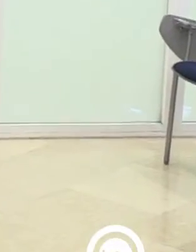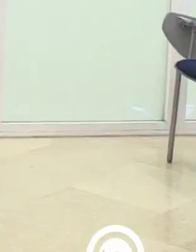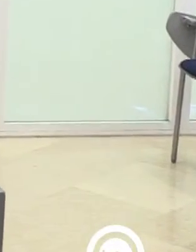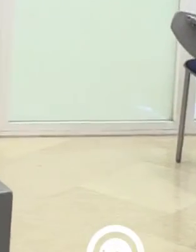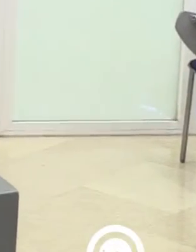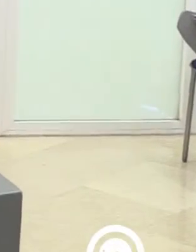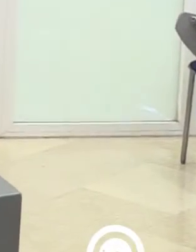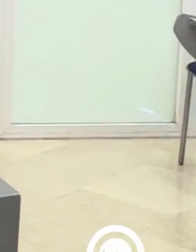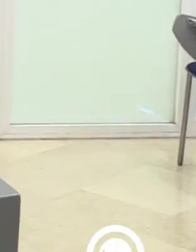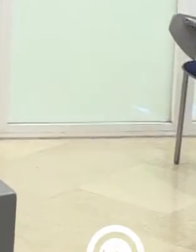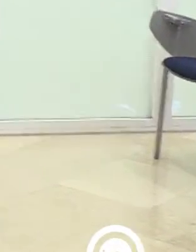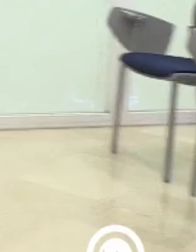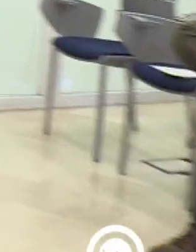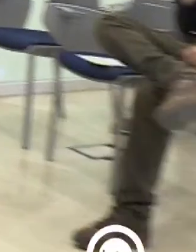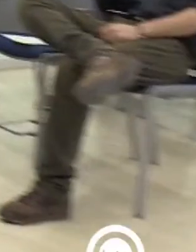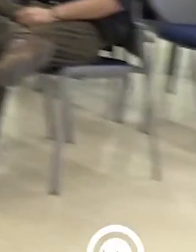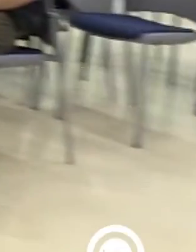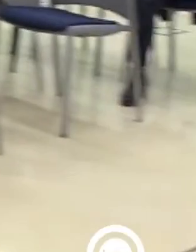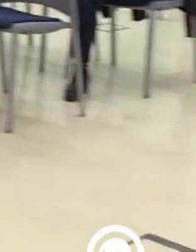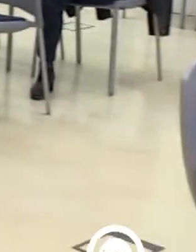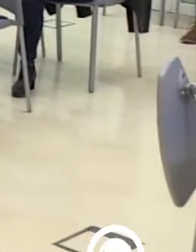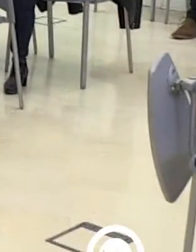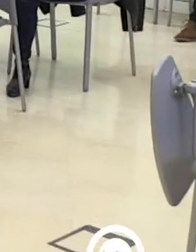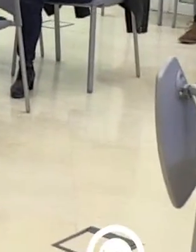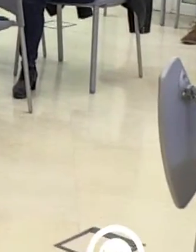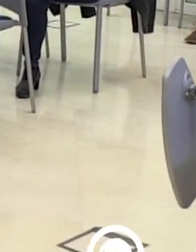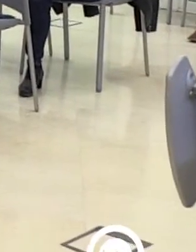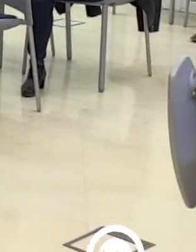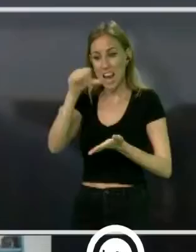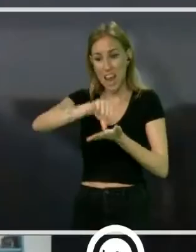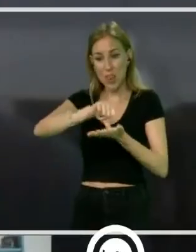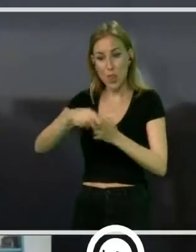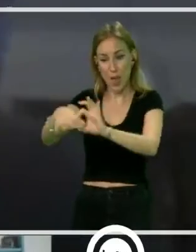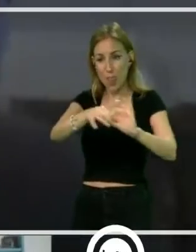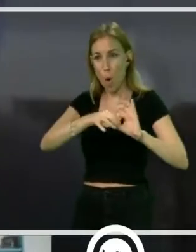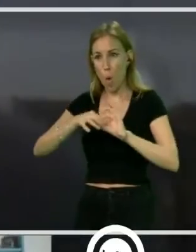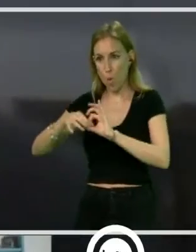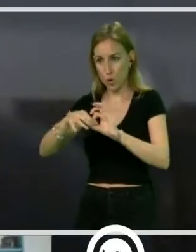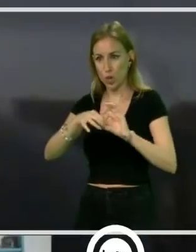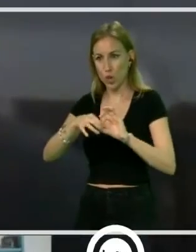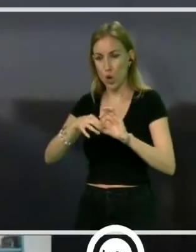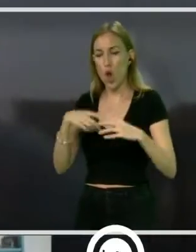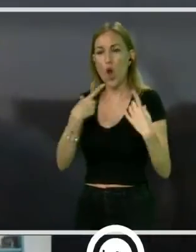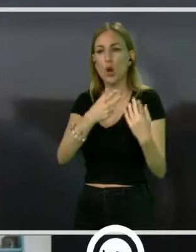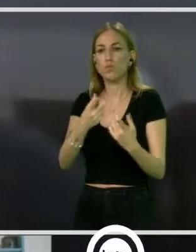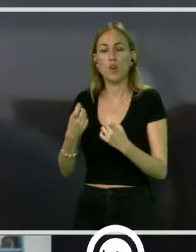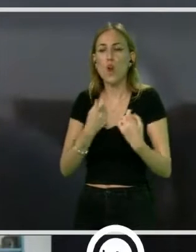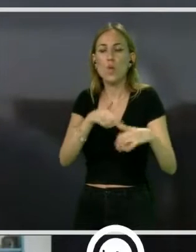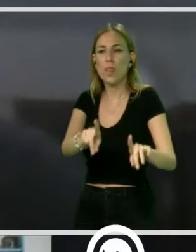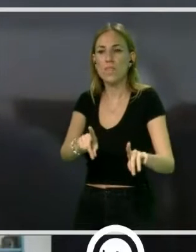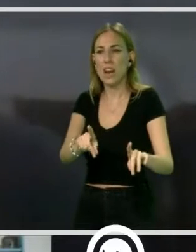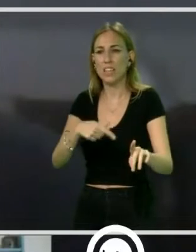esa continuidad de viales con una doble circulación para poder hacerlo. No pensamos que haga falta que sea un vial